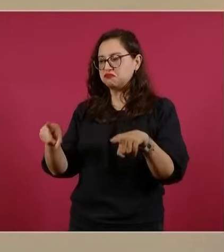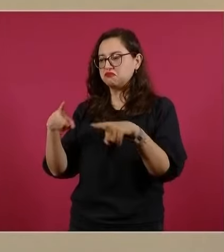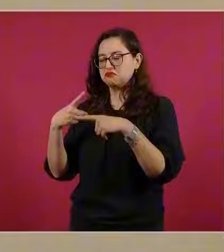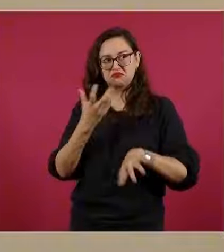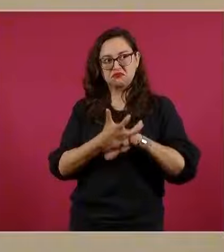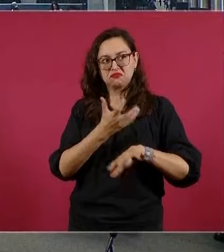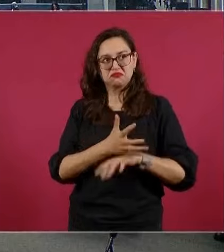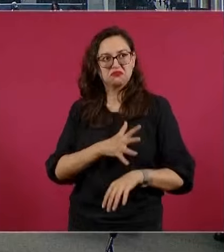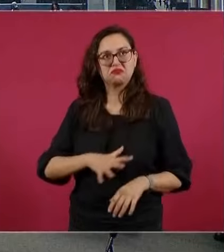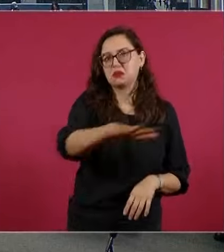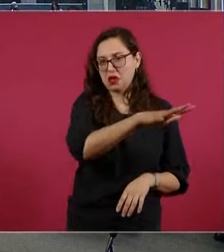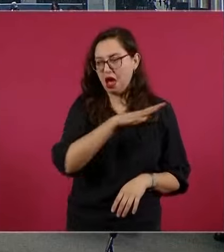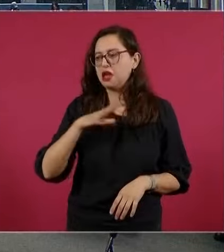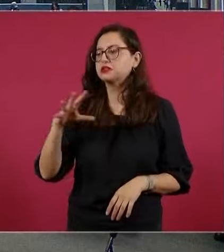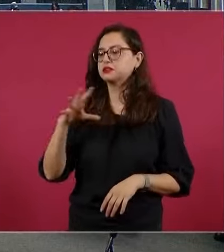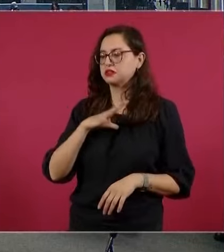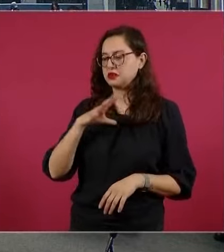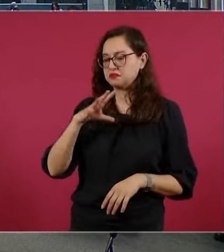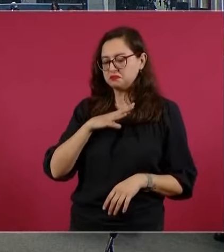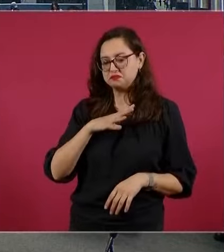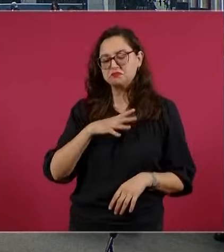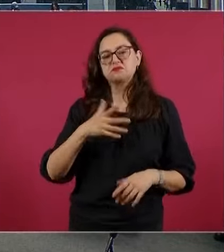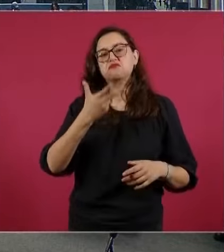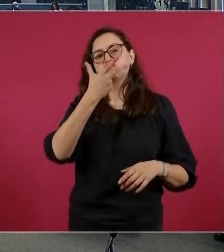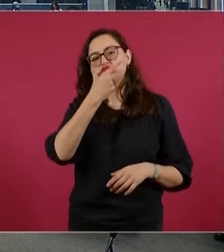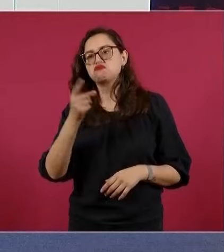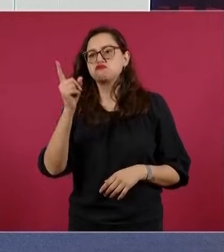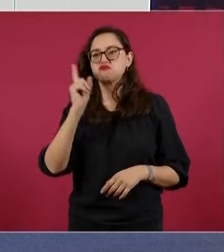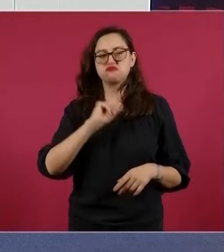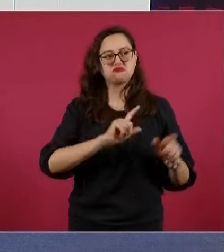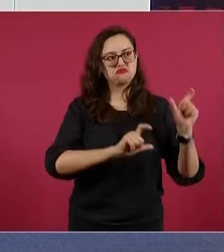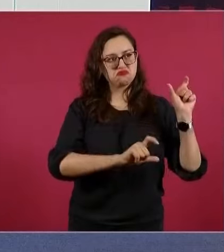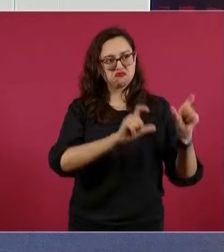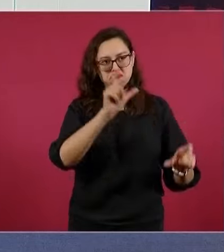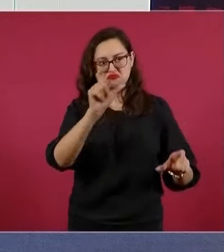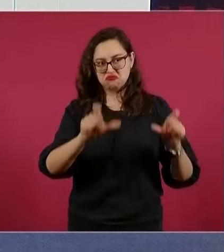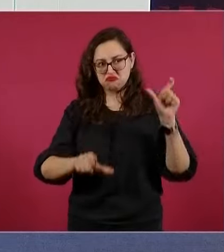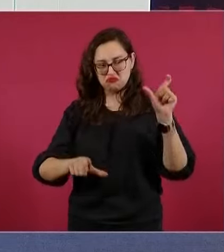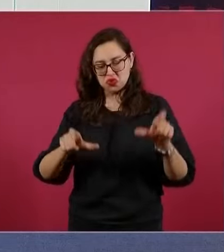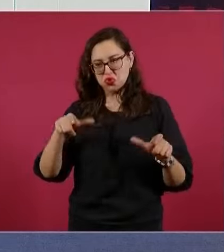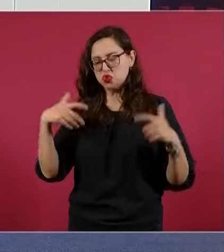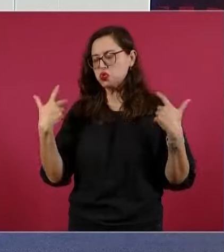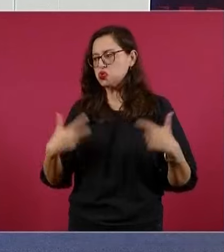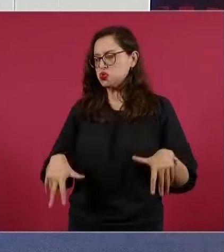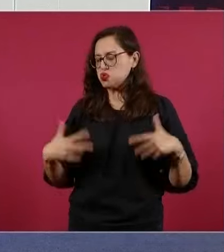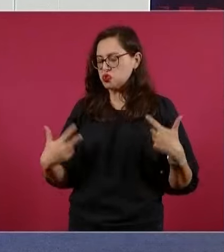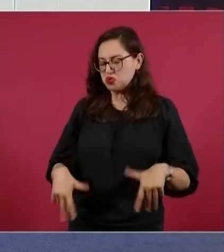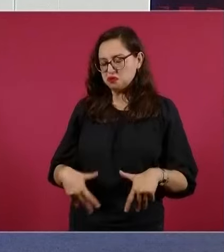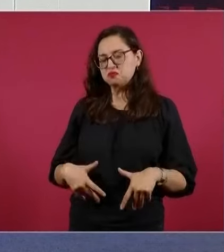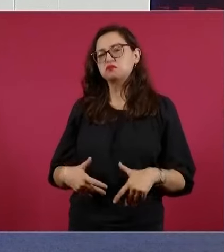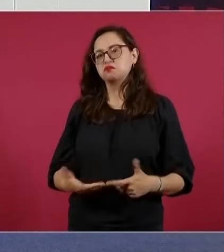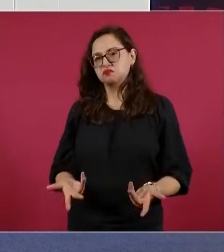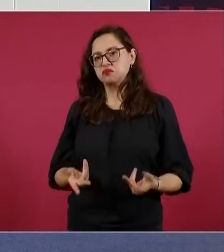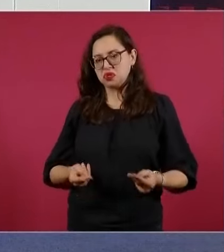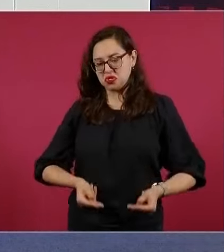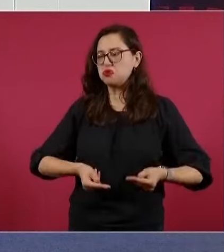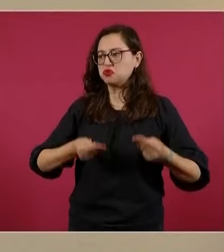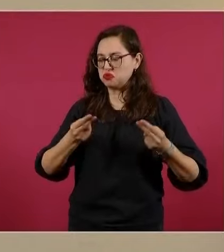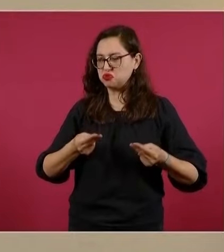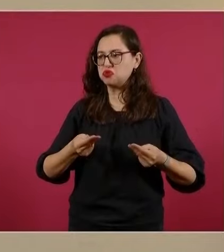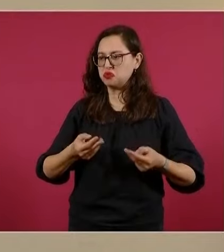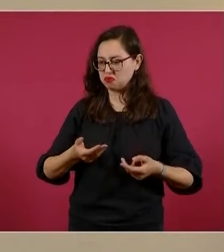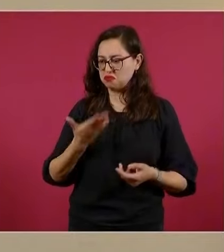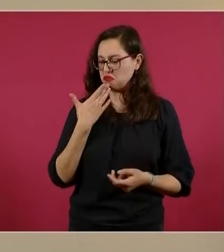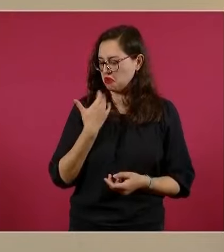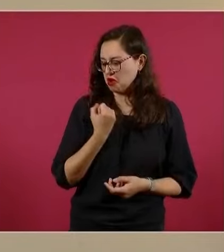nuestra nación. Además, son grandes hombres y mujeres comerciantes, ellos conforman, se estaba refiriendo